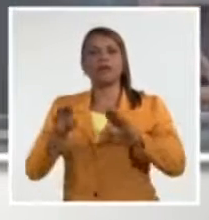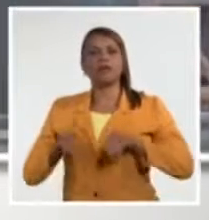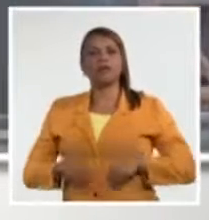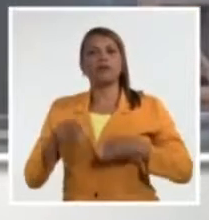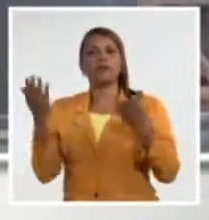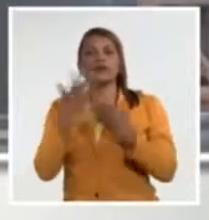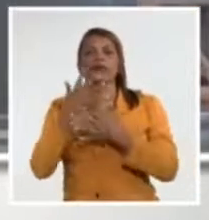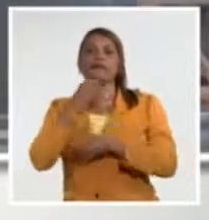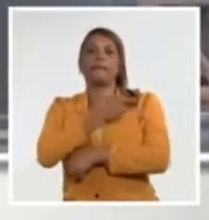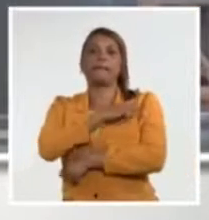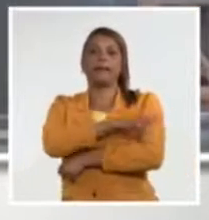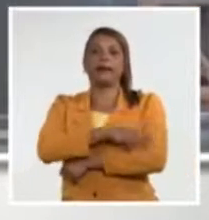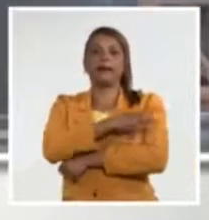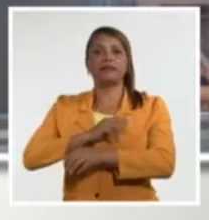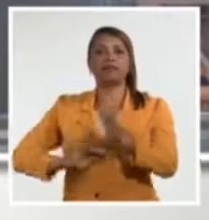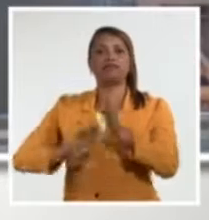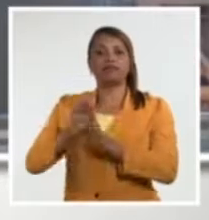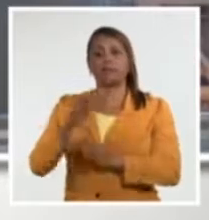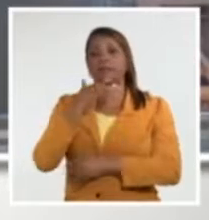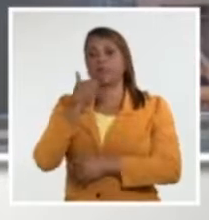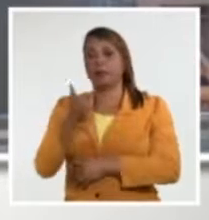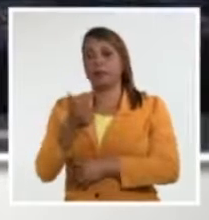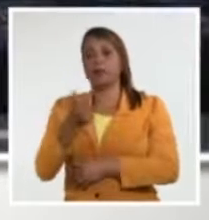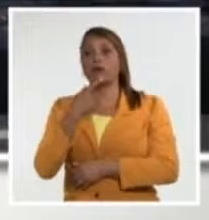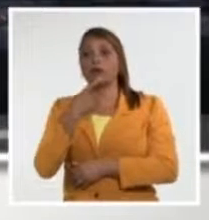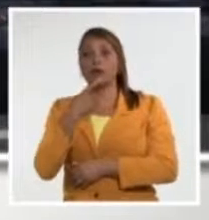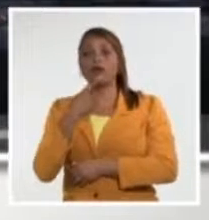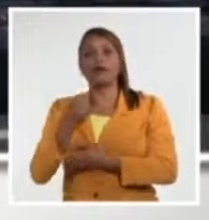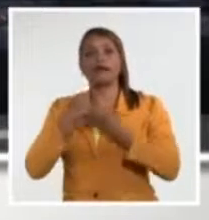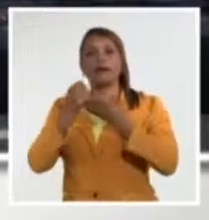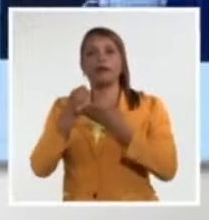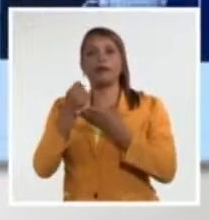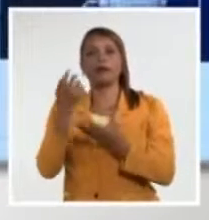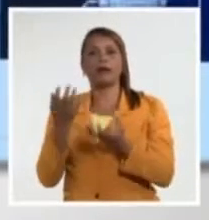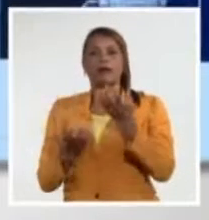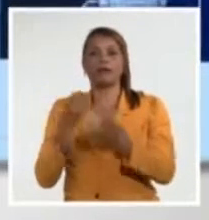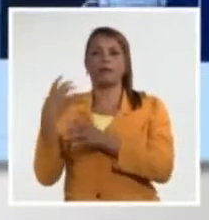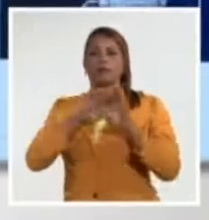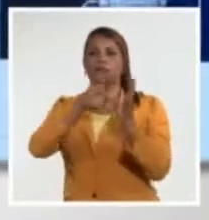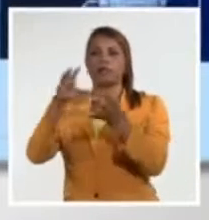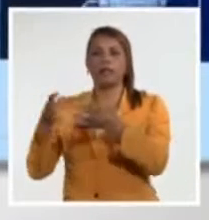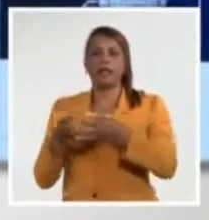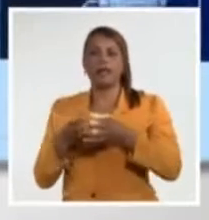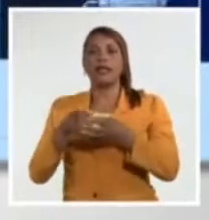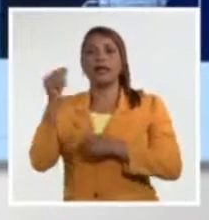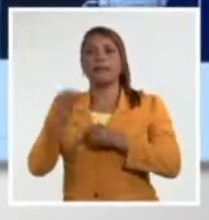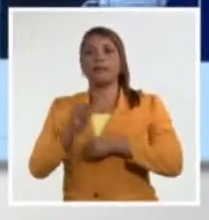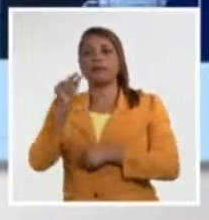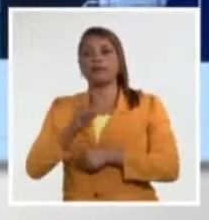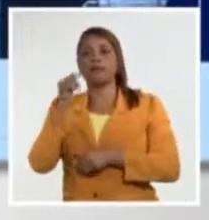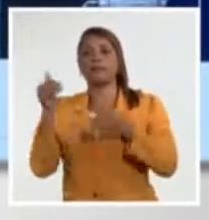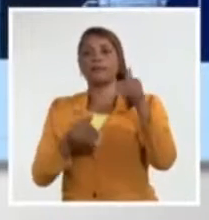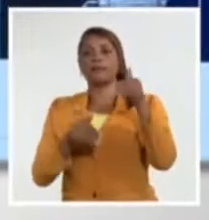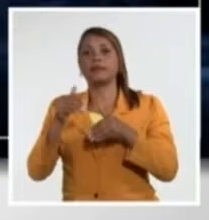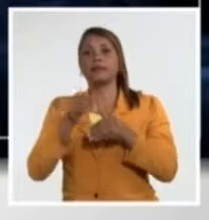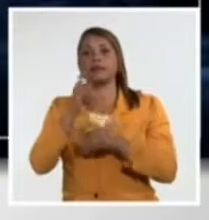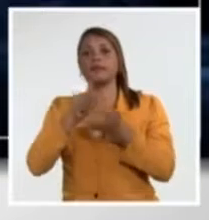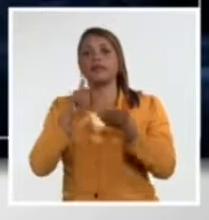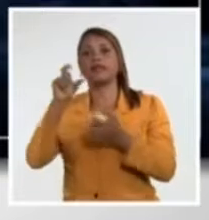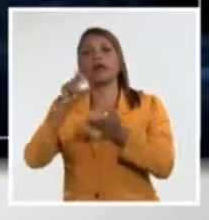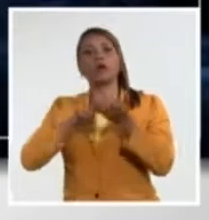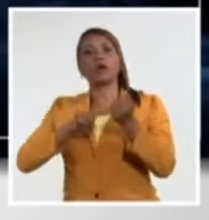desarrollados, los que más inciden en el calentamiento global. Sin embargo, los participantes de la COP27 también acordaron